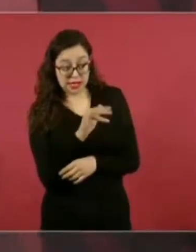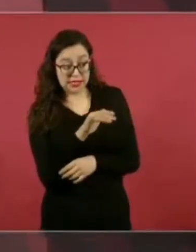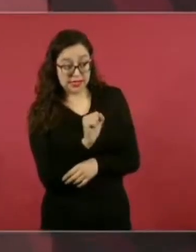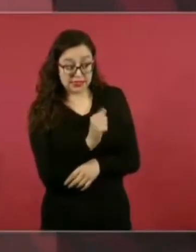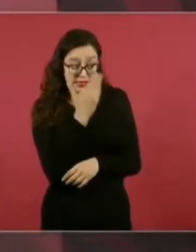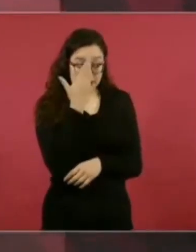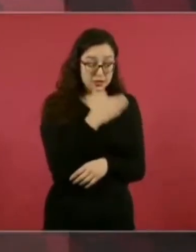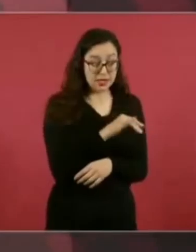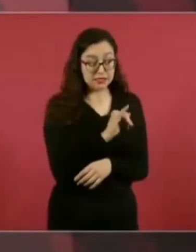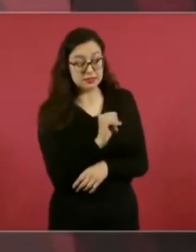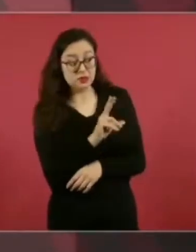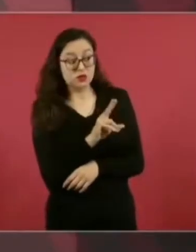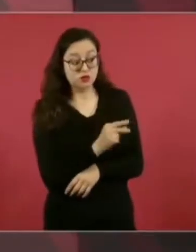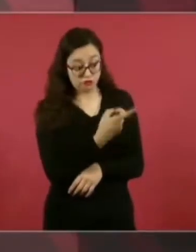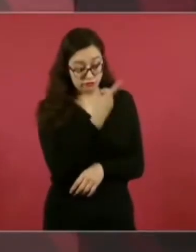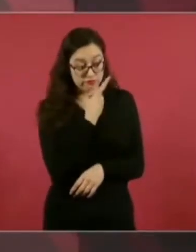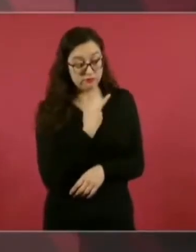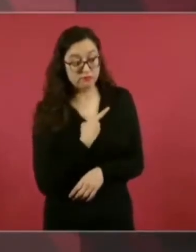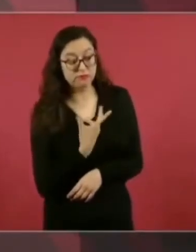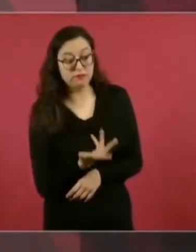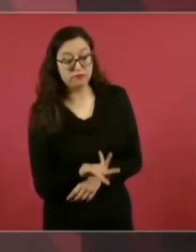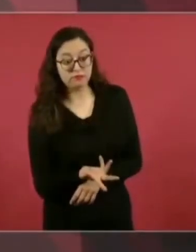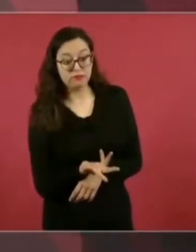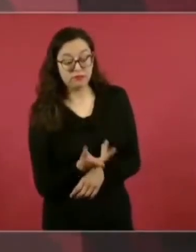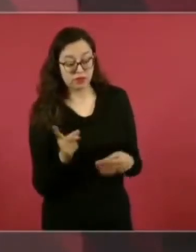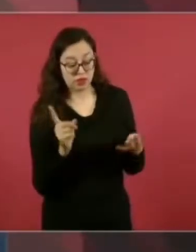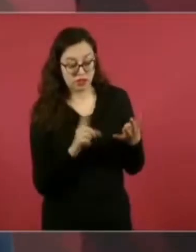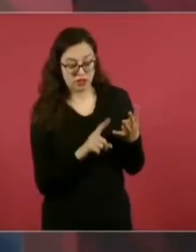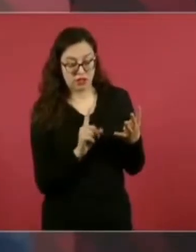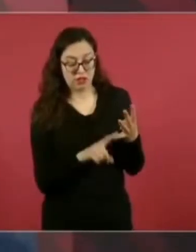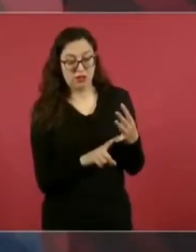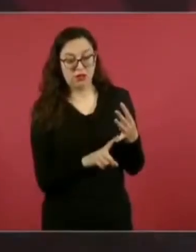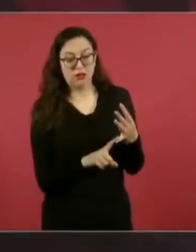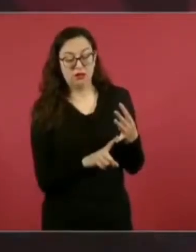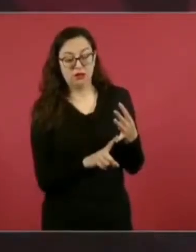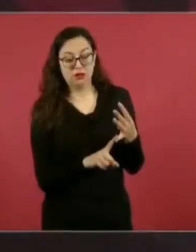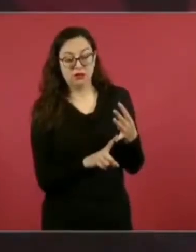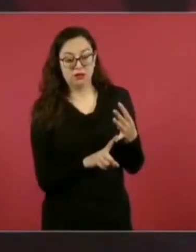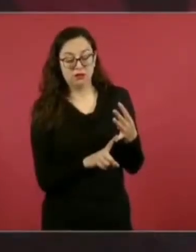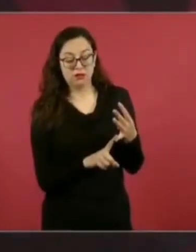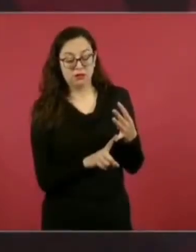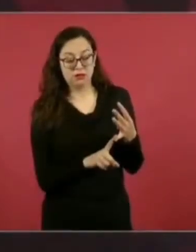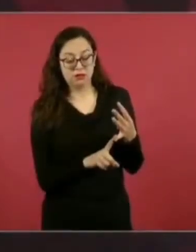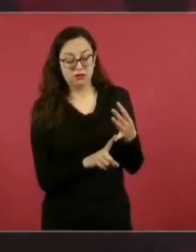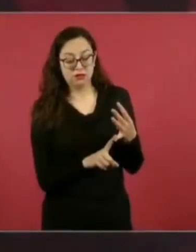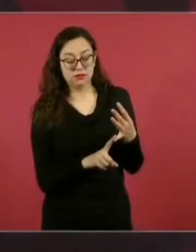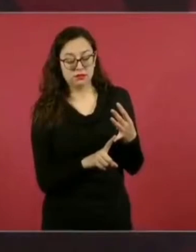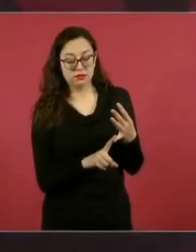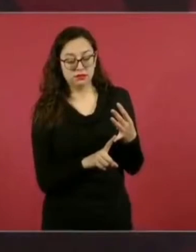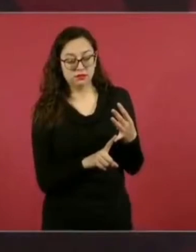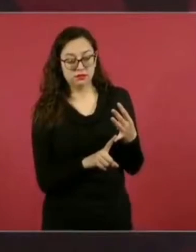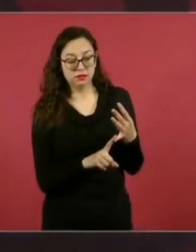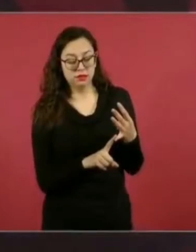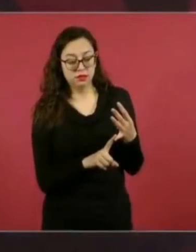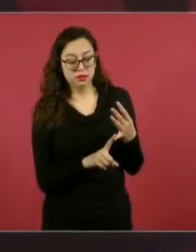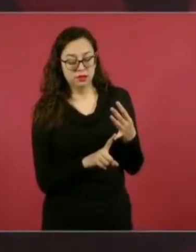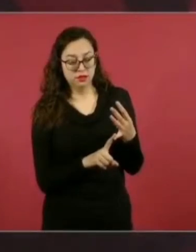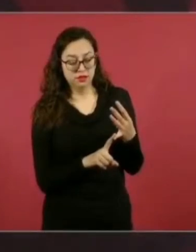número cuatro, ¿sabías que él